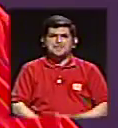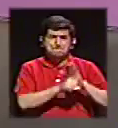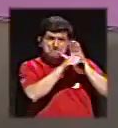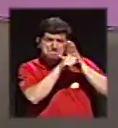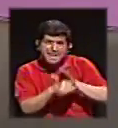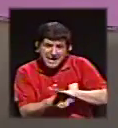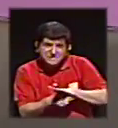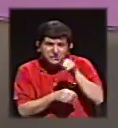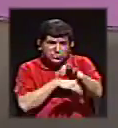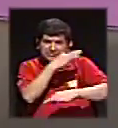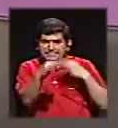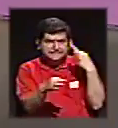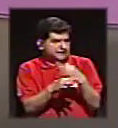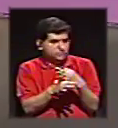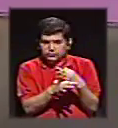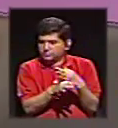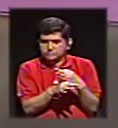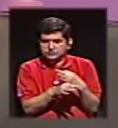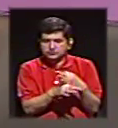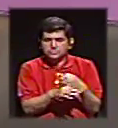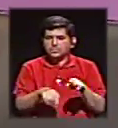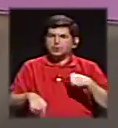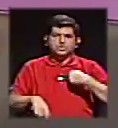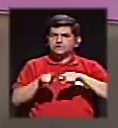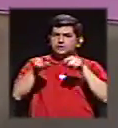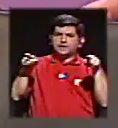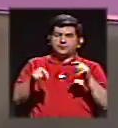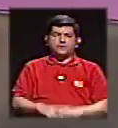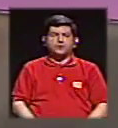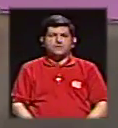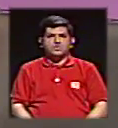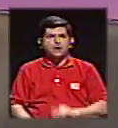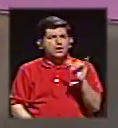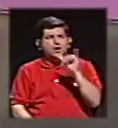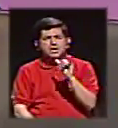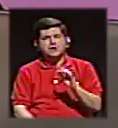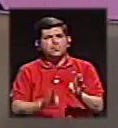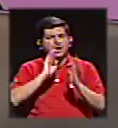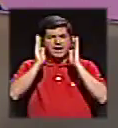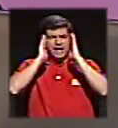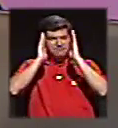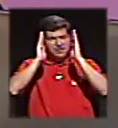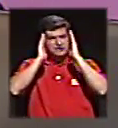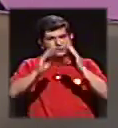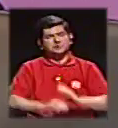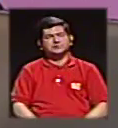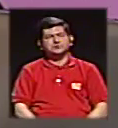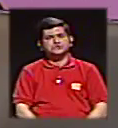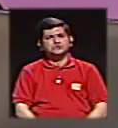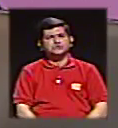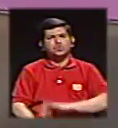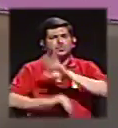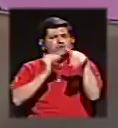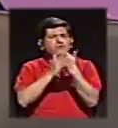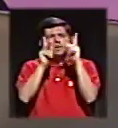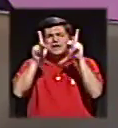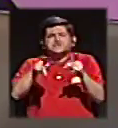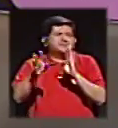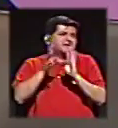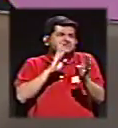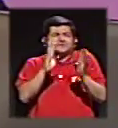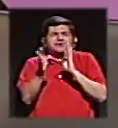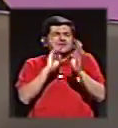presiones de ese tipo. Bueno, hasta esta misma, hablando de cobertura, Marlon, todo el mundo hablaba y